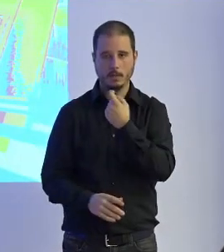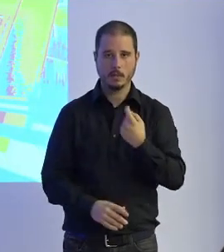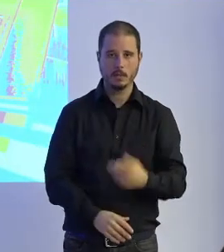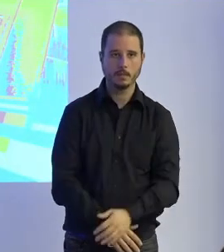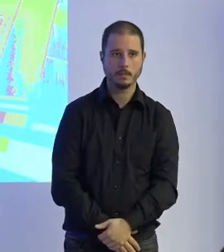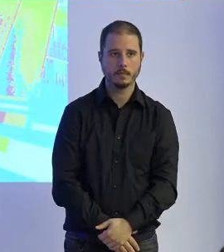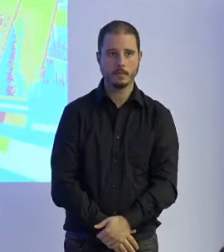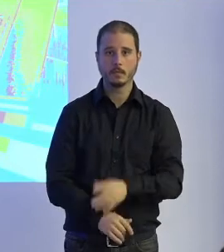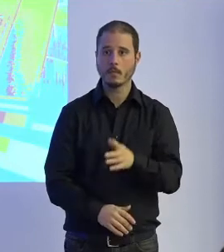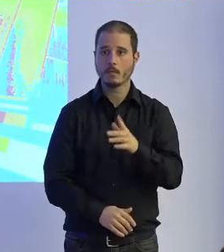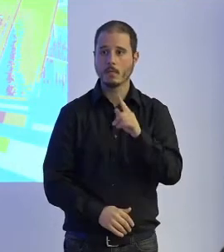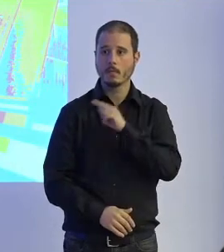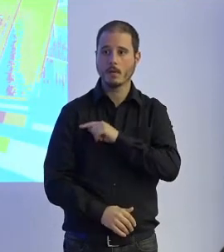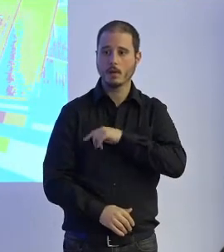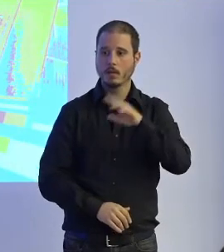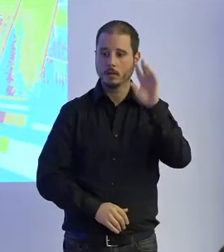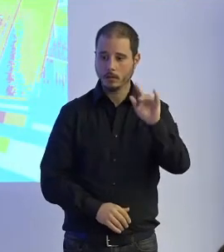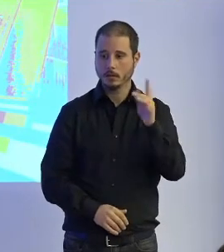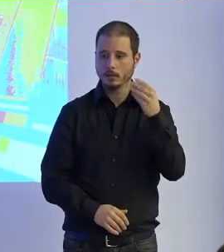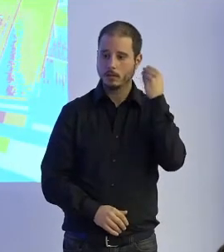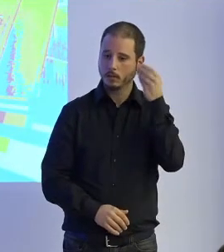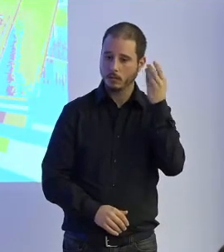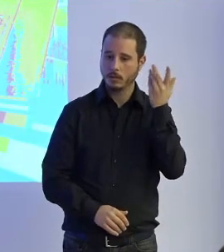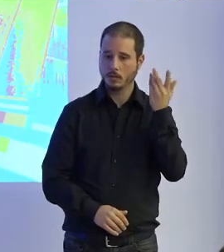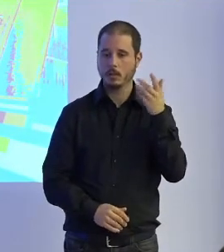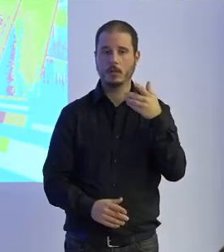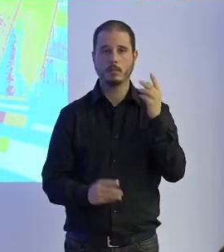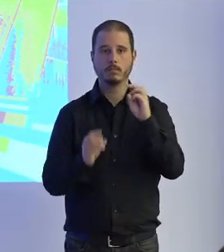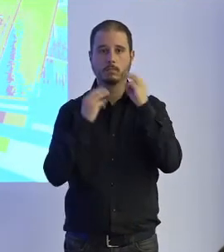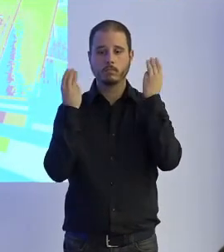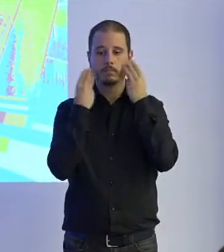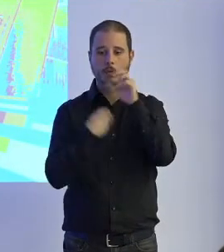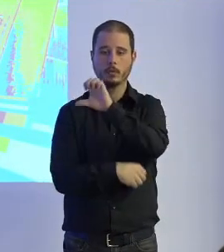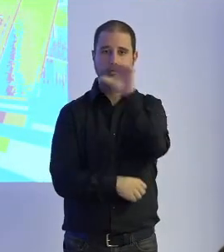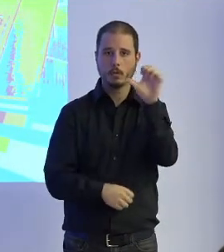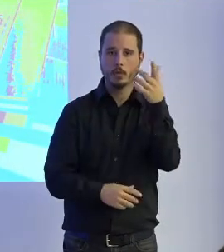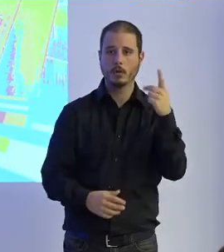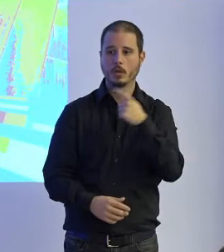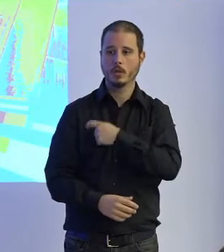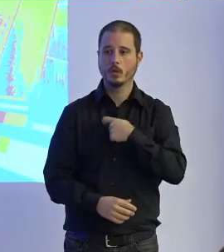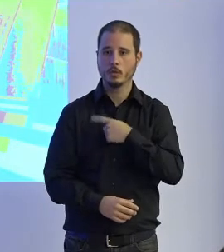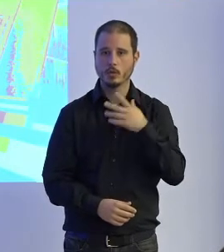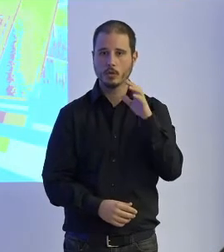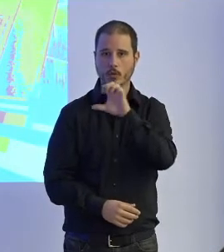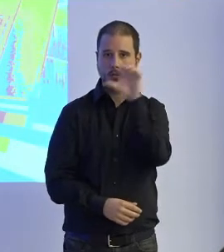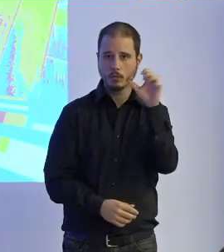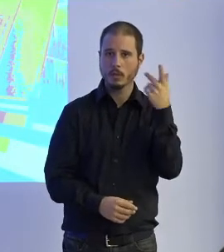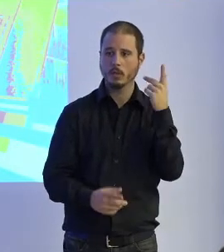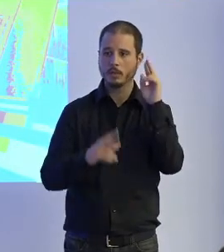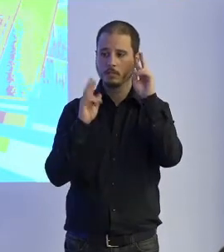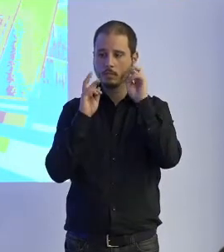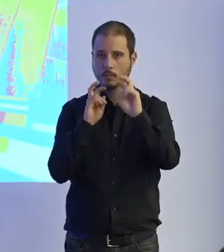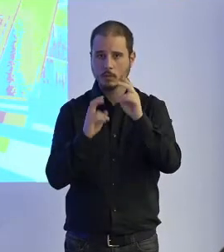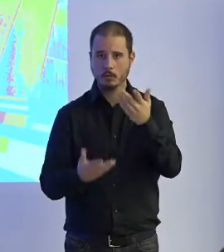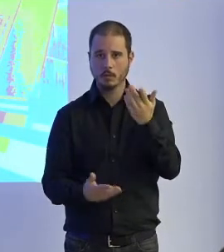respecto no cuestiones éticas así se está planteando a nivel del Parlamento Europeo y en la Comisión Europea algunos estudios y hay uno que financiaron no hace